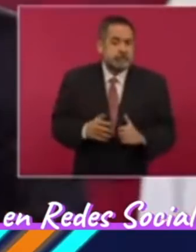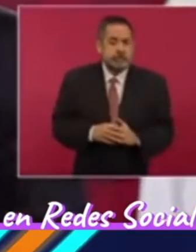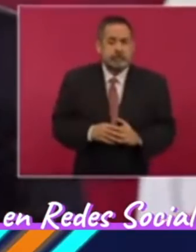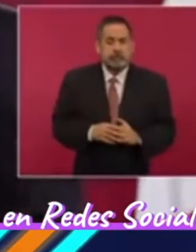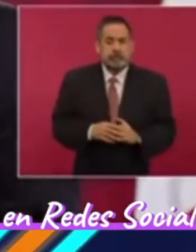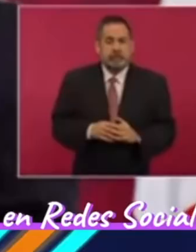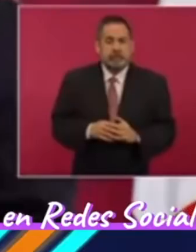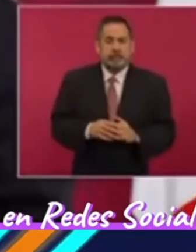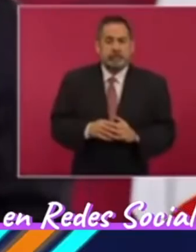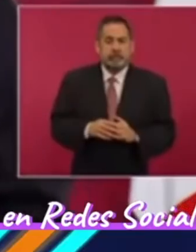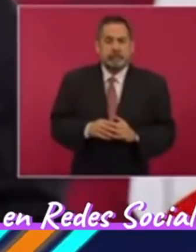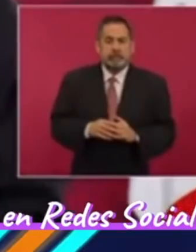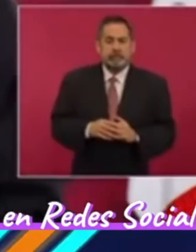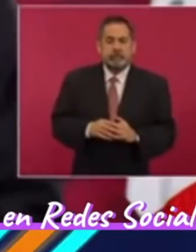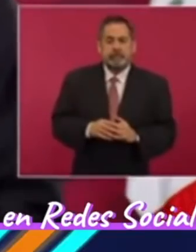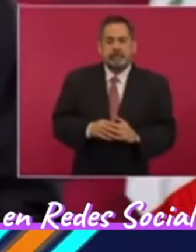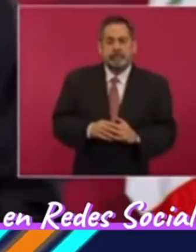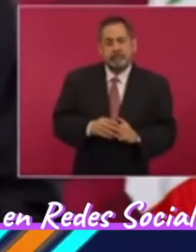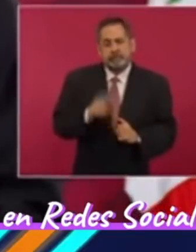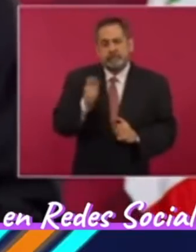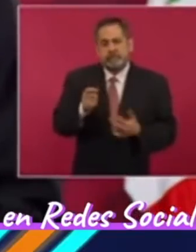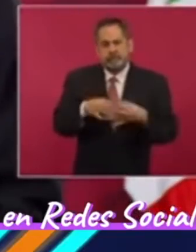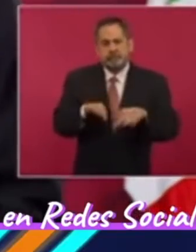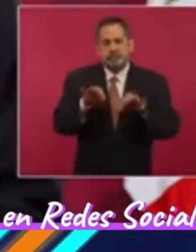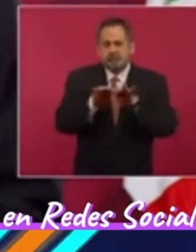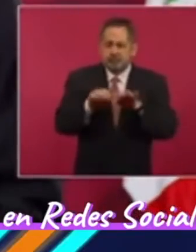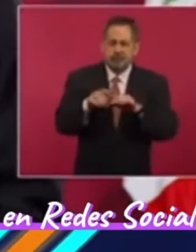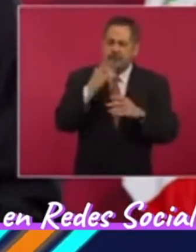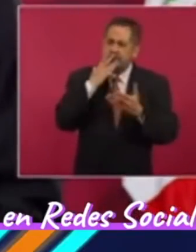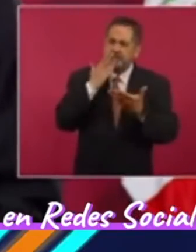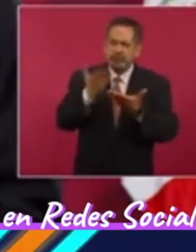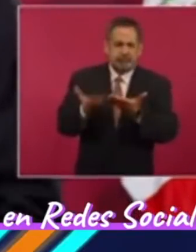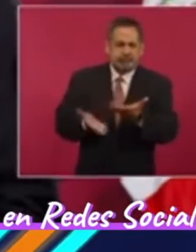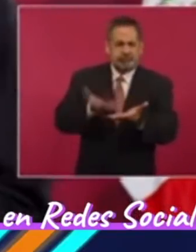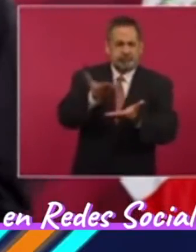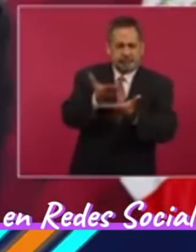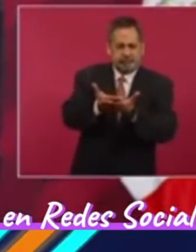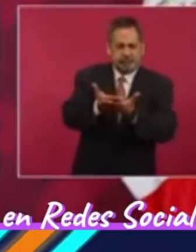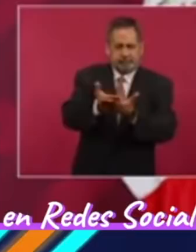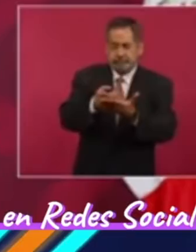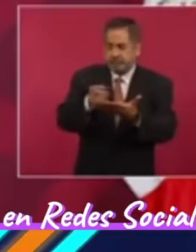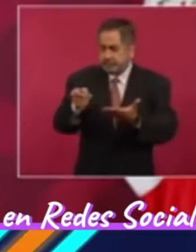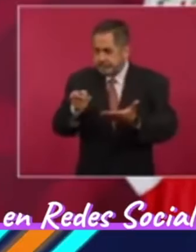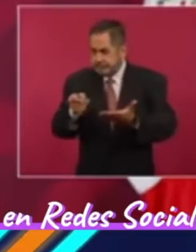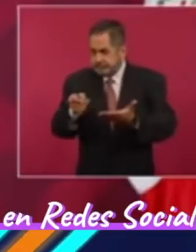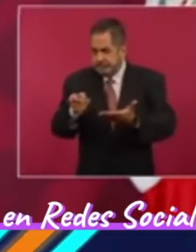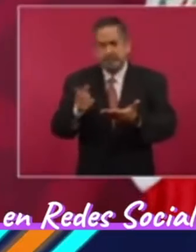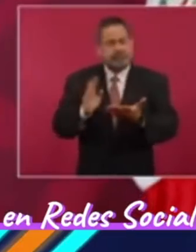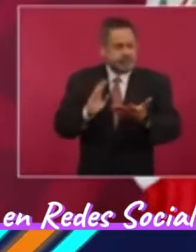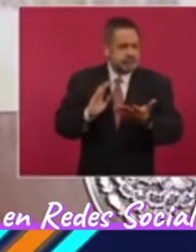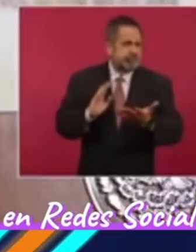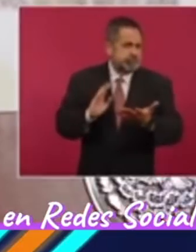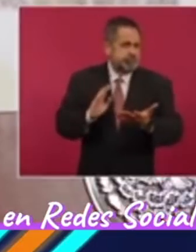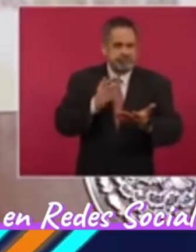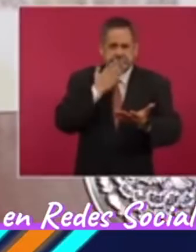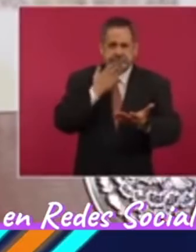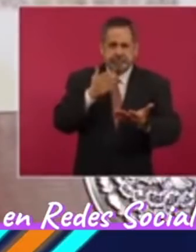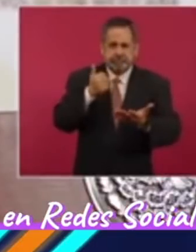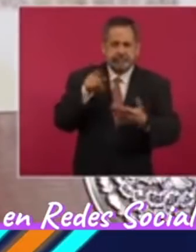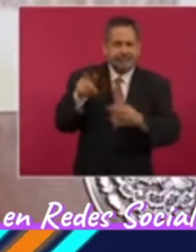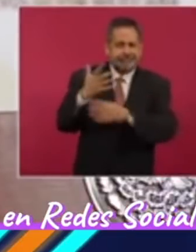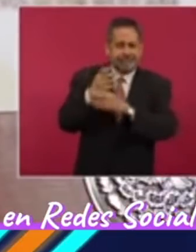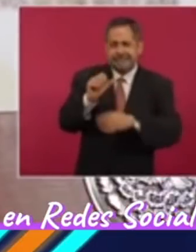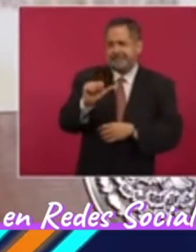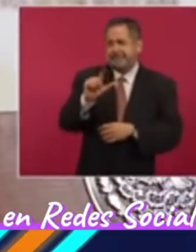es muy buena la propuesta de Alberto.